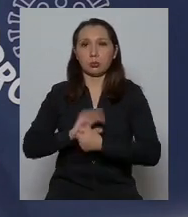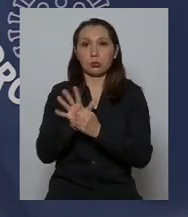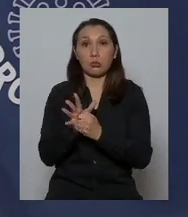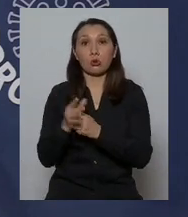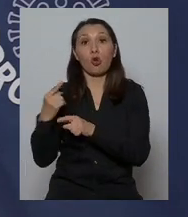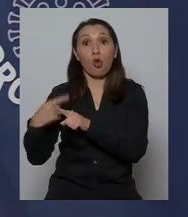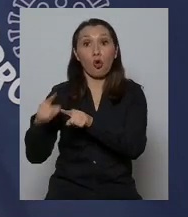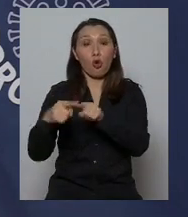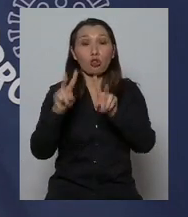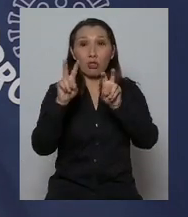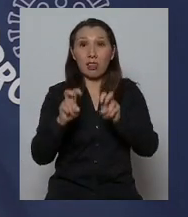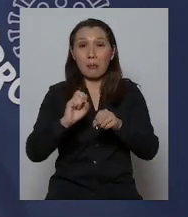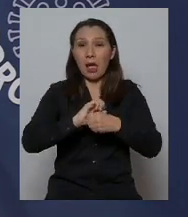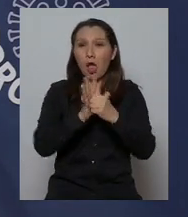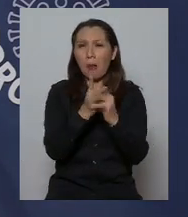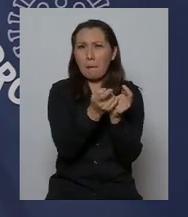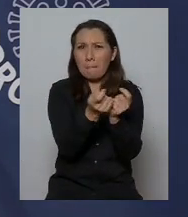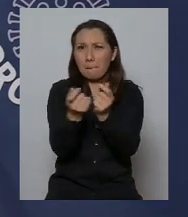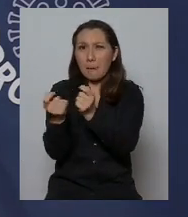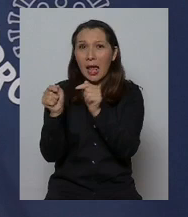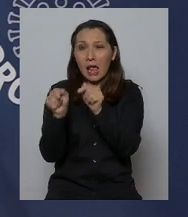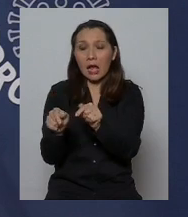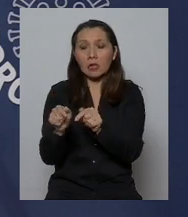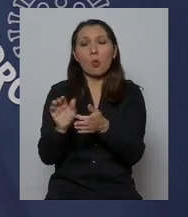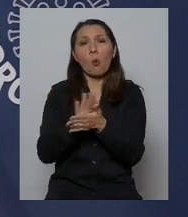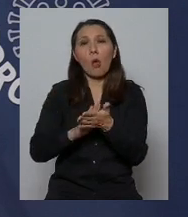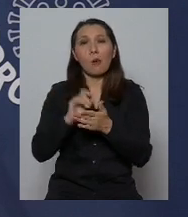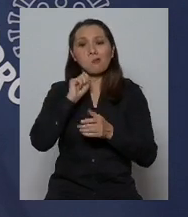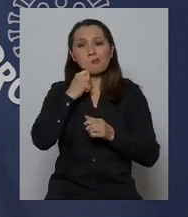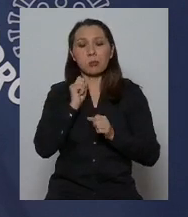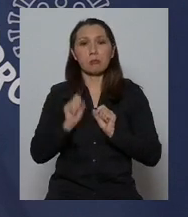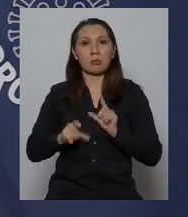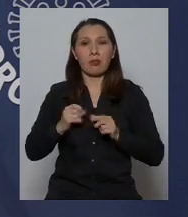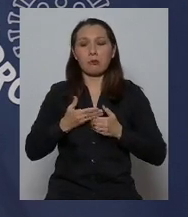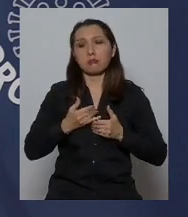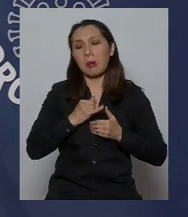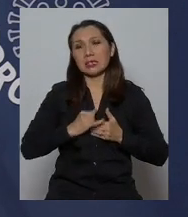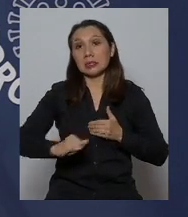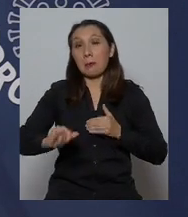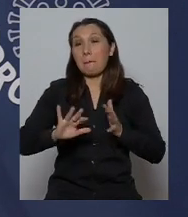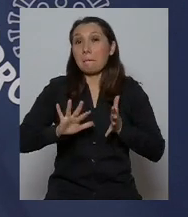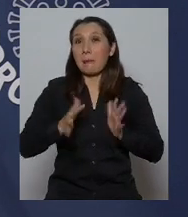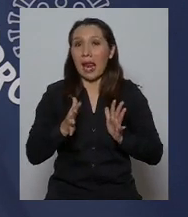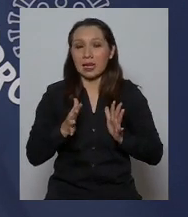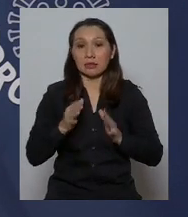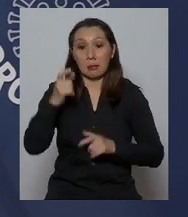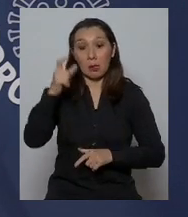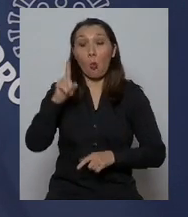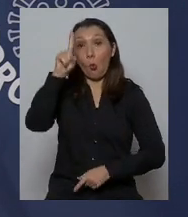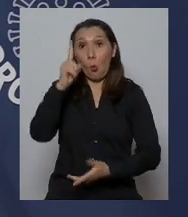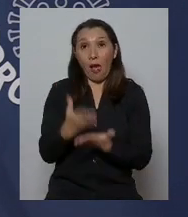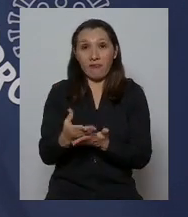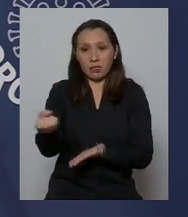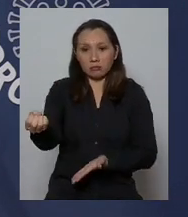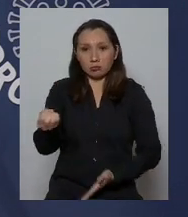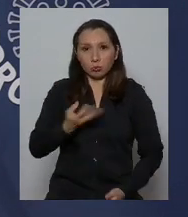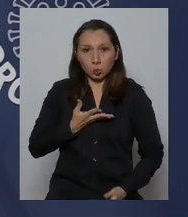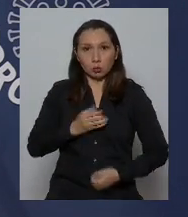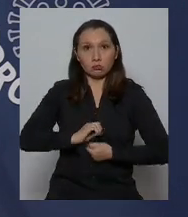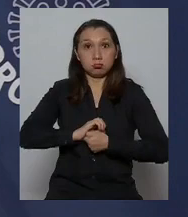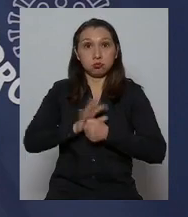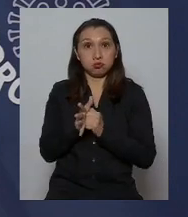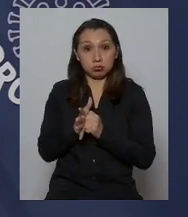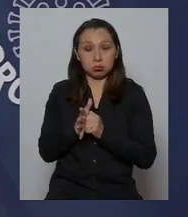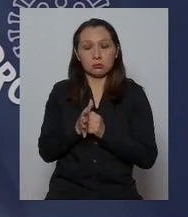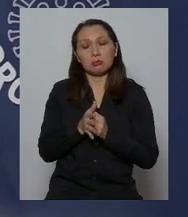otros coronavirus, pareciera que esta inmunidad es permanente, que la persona que se infecta por